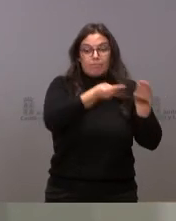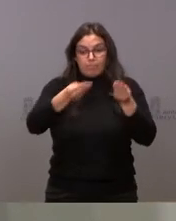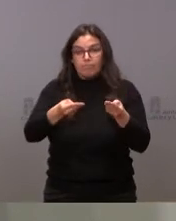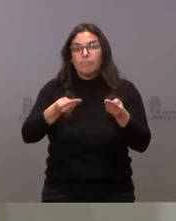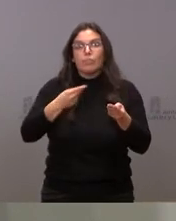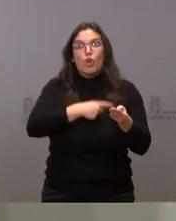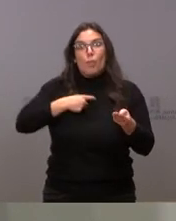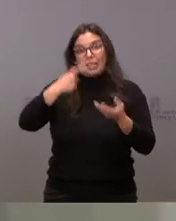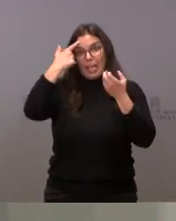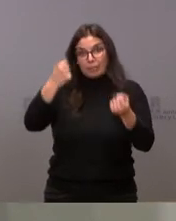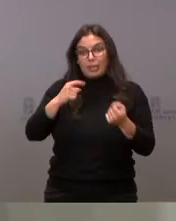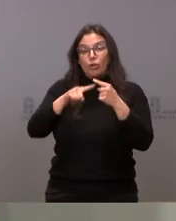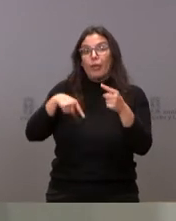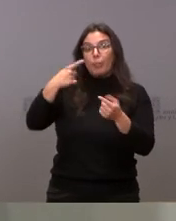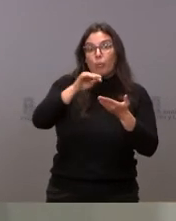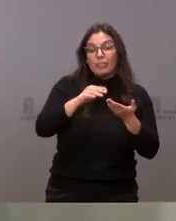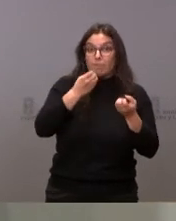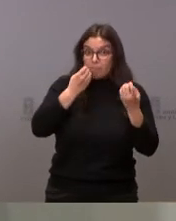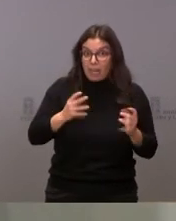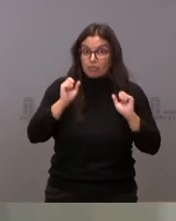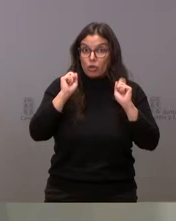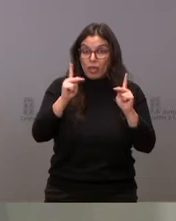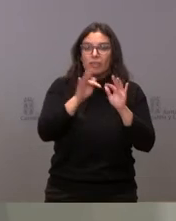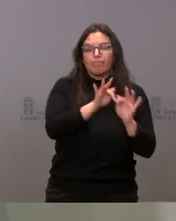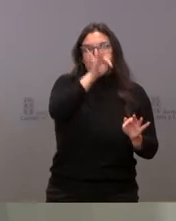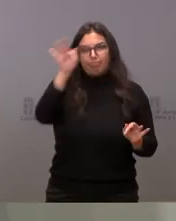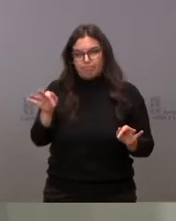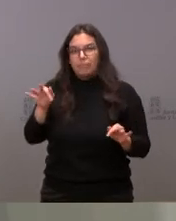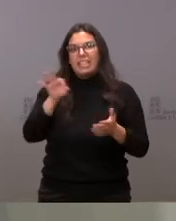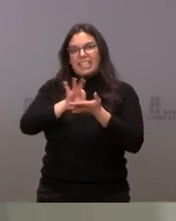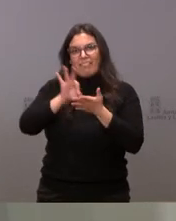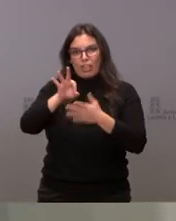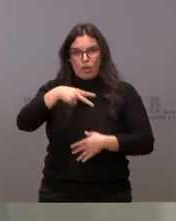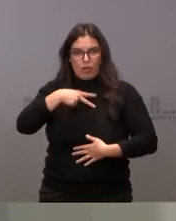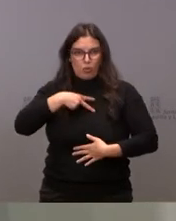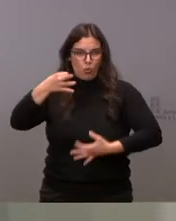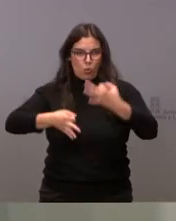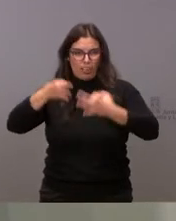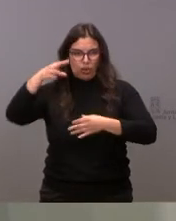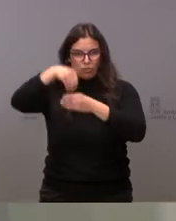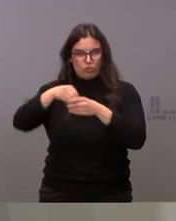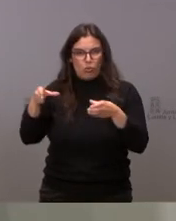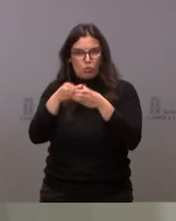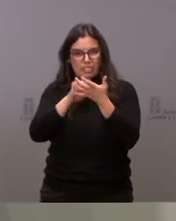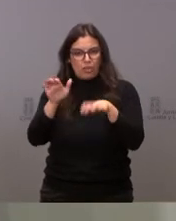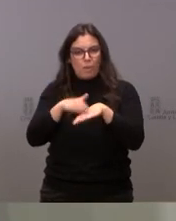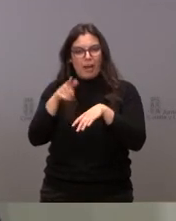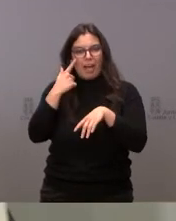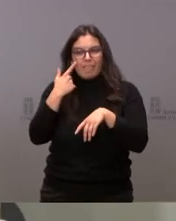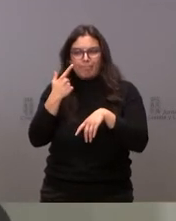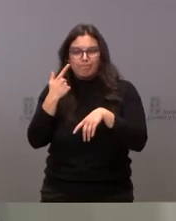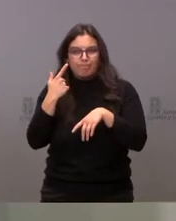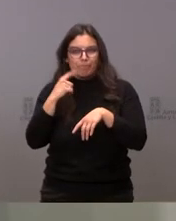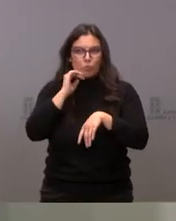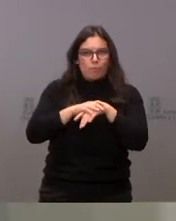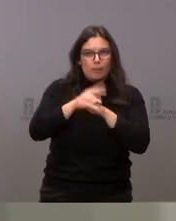Expertos y, posteriormente, si fuera el caso, lo pasaríamos a los servicios jurídicos para intentar encajarlo dentro